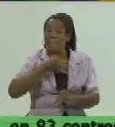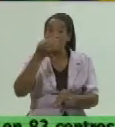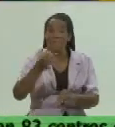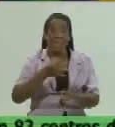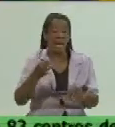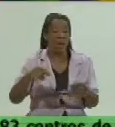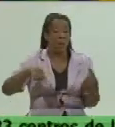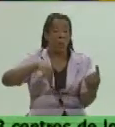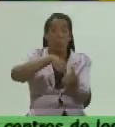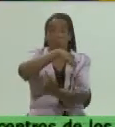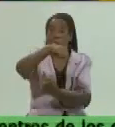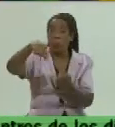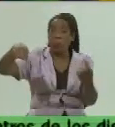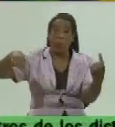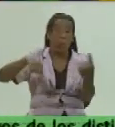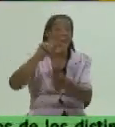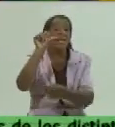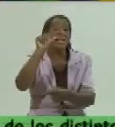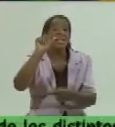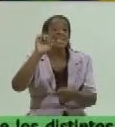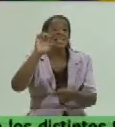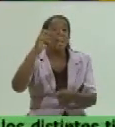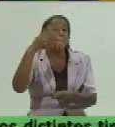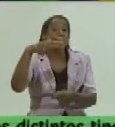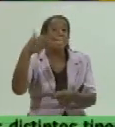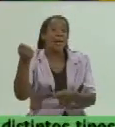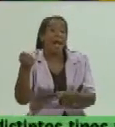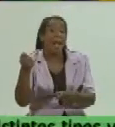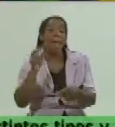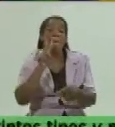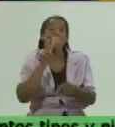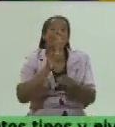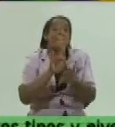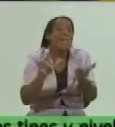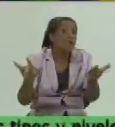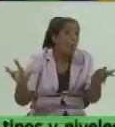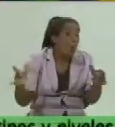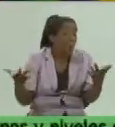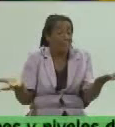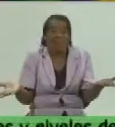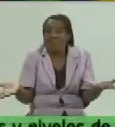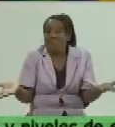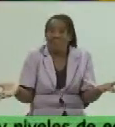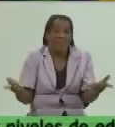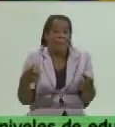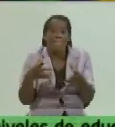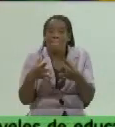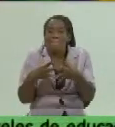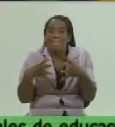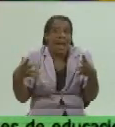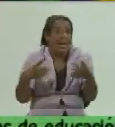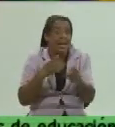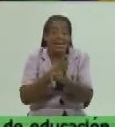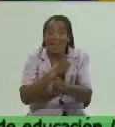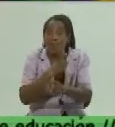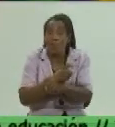varias cepas del virus unas con mayor transmisibilidad que otras con mayor riesgo incluso que otras